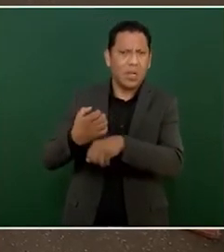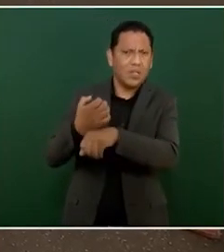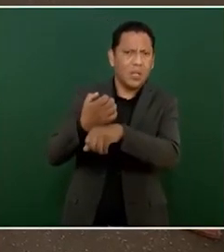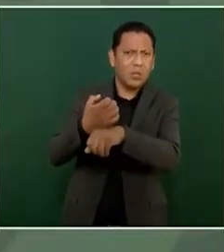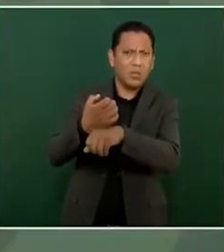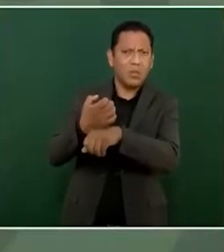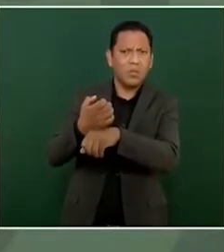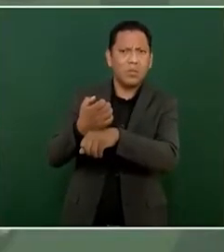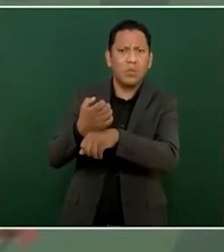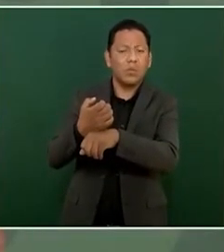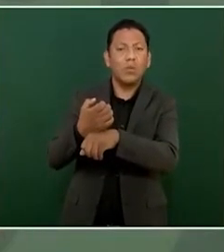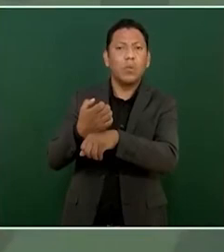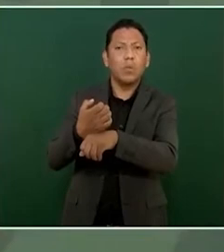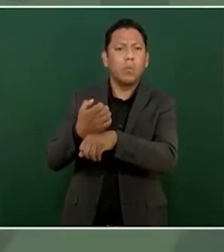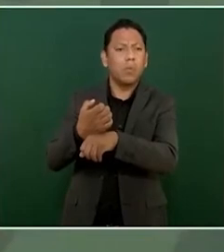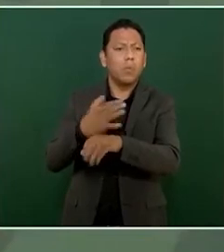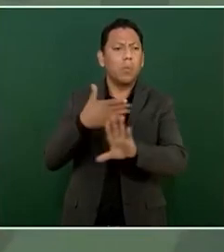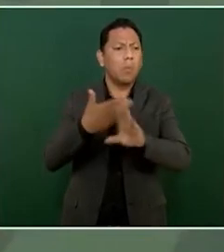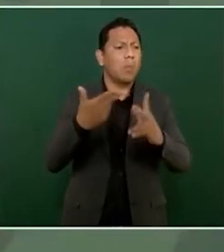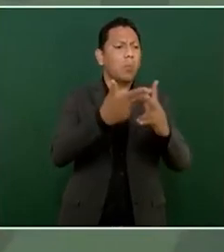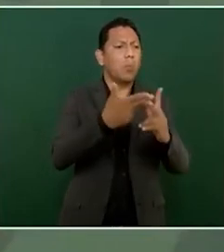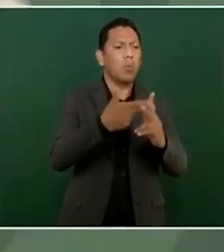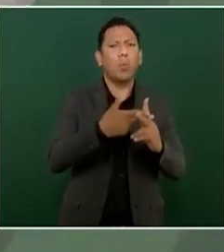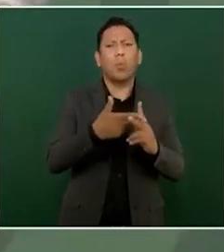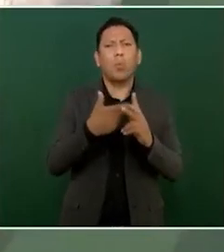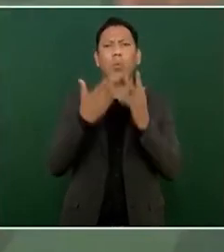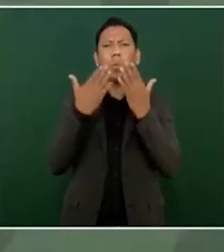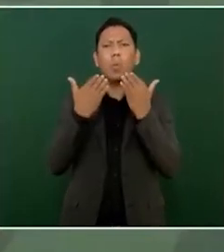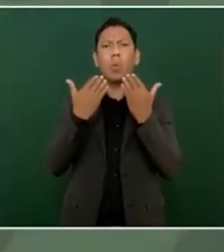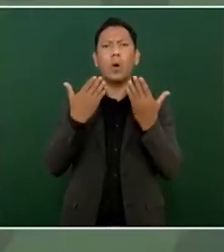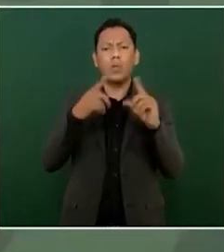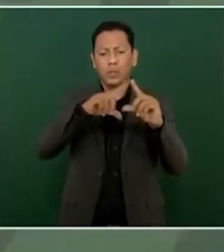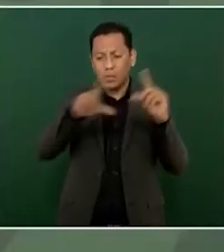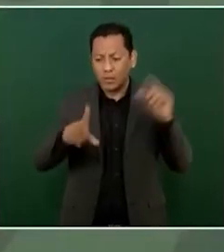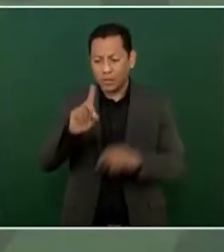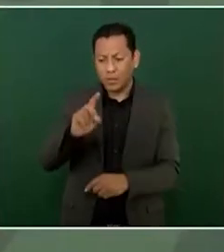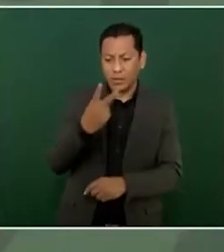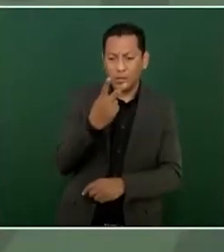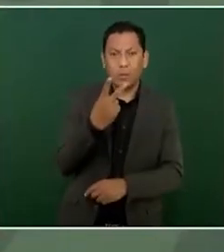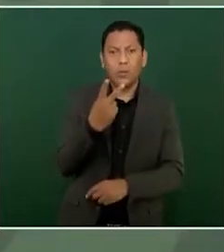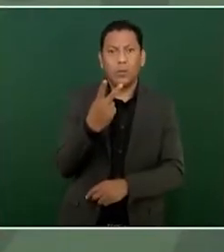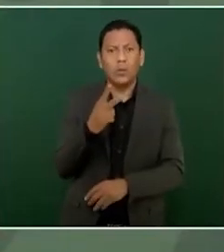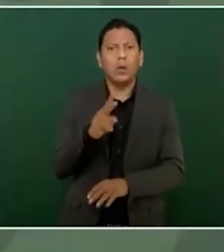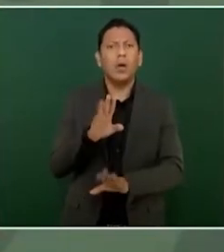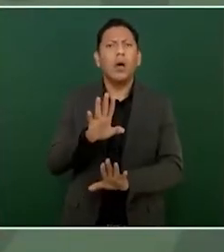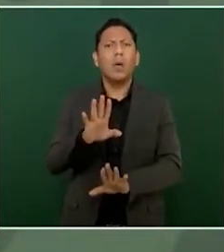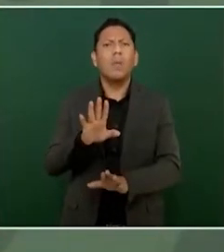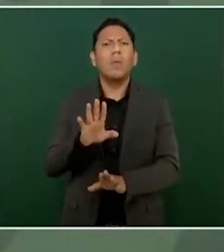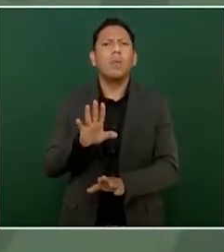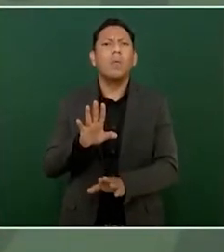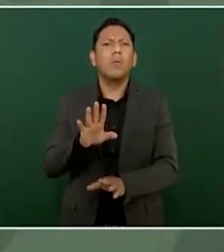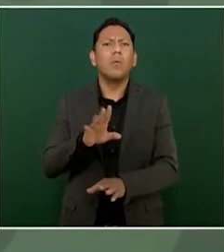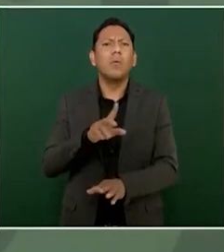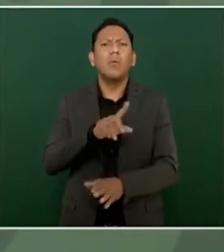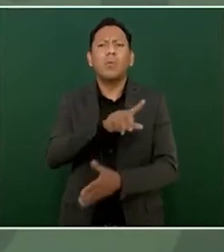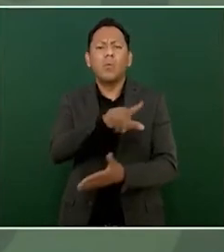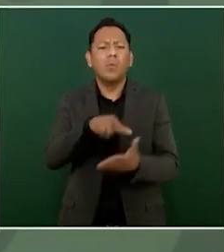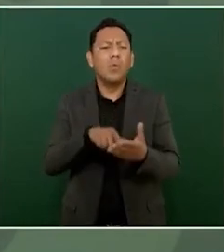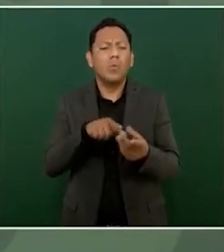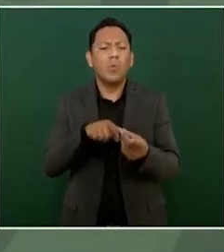hubo un solo homicidio de los 32 estados. ¿Dónde está concentrado el problema?